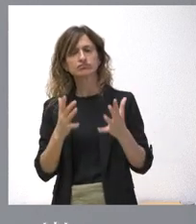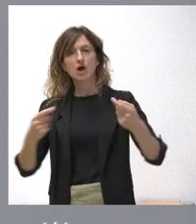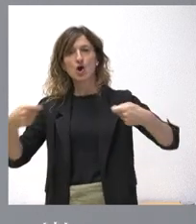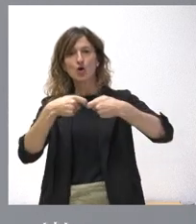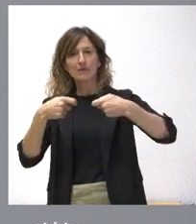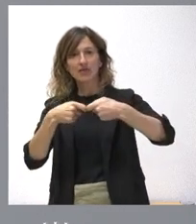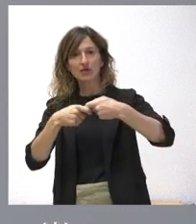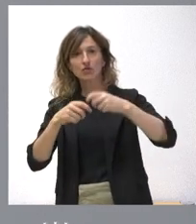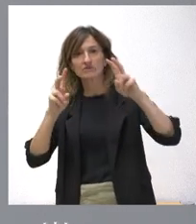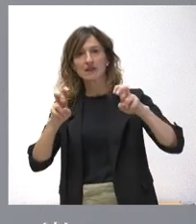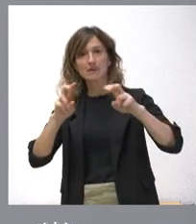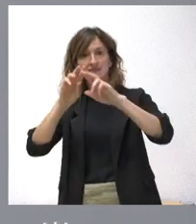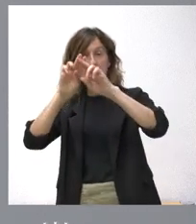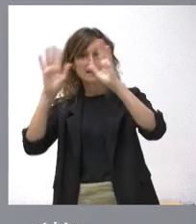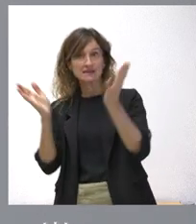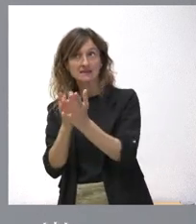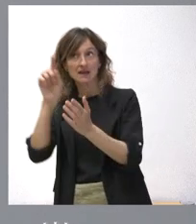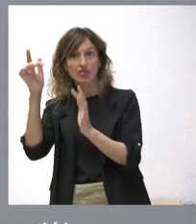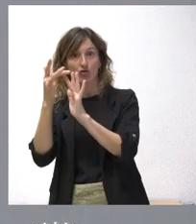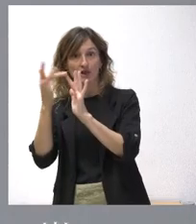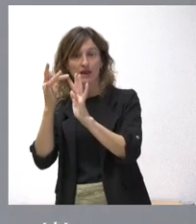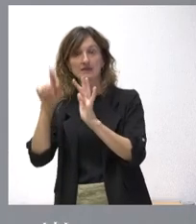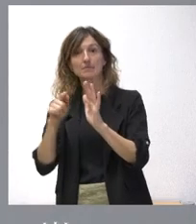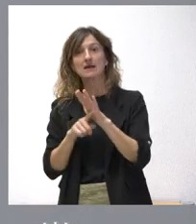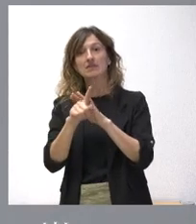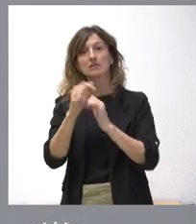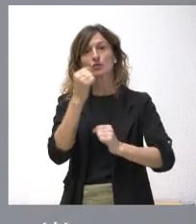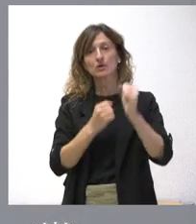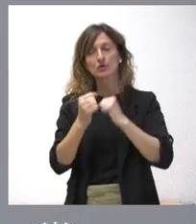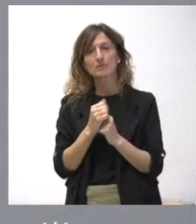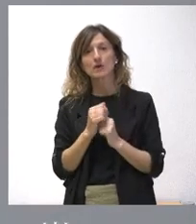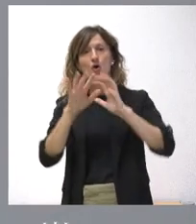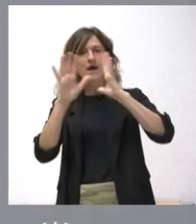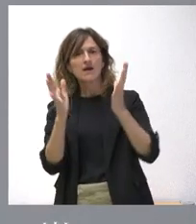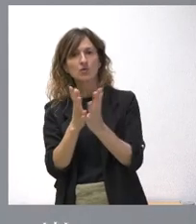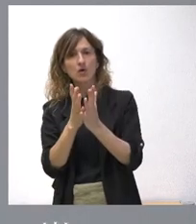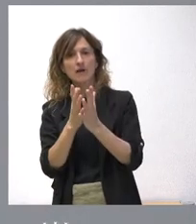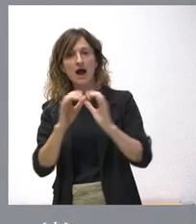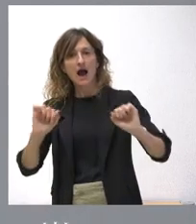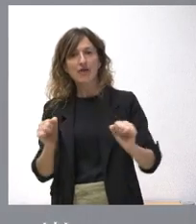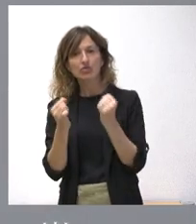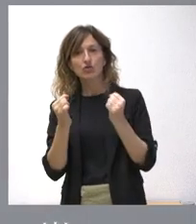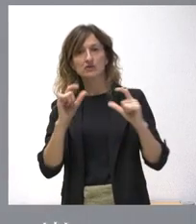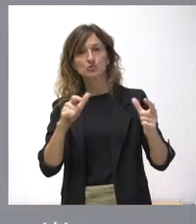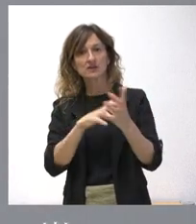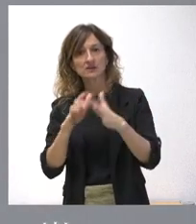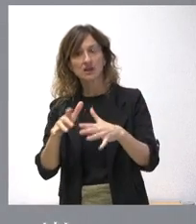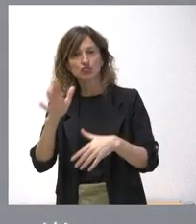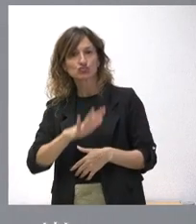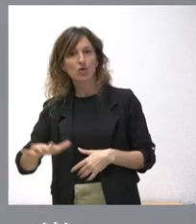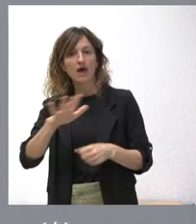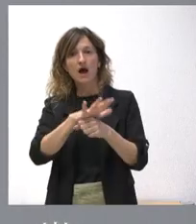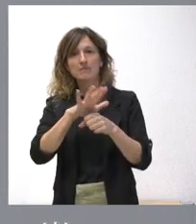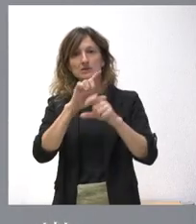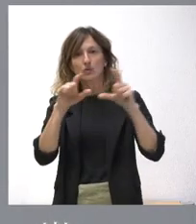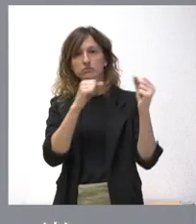los diferentes agentes internacionales y el crecimiento económico. Engloba todas las acciones emprendidas por la Junta de Castilla y León en cualquier ámbito institucional